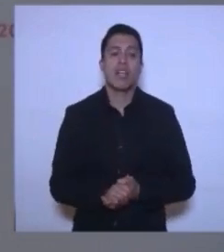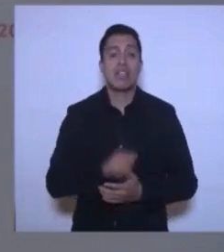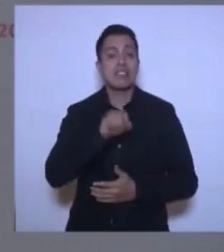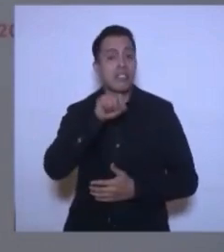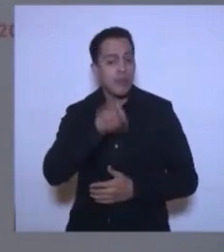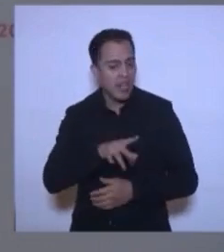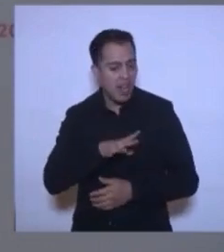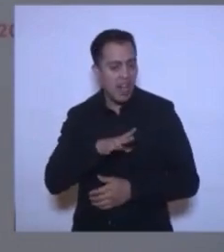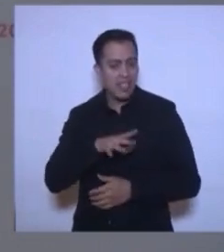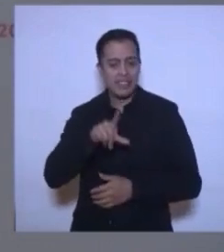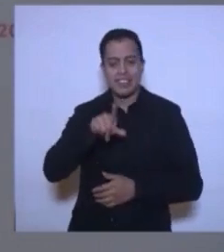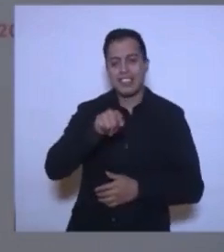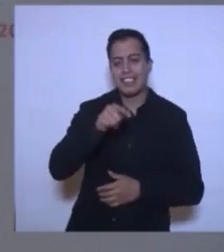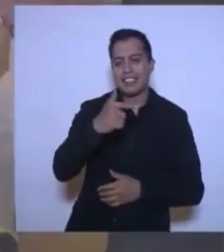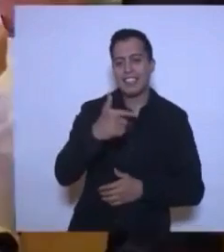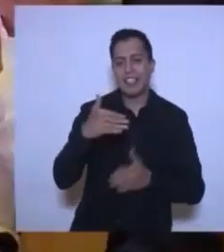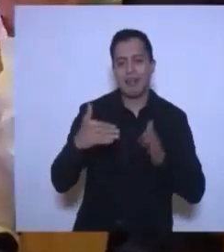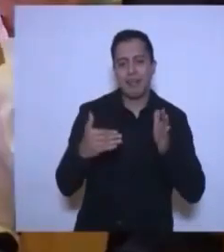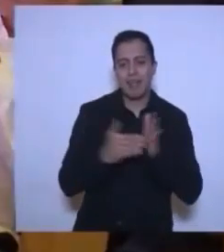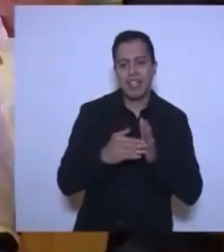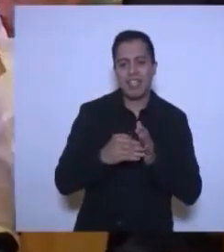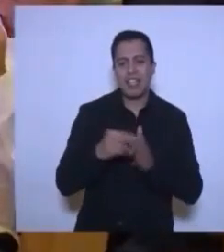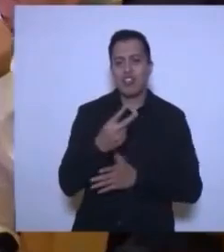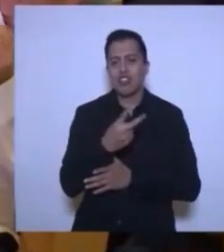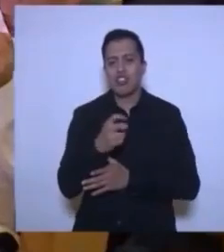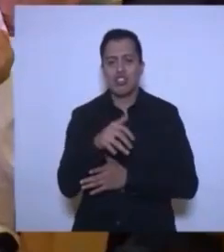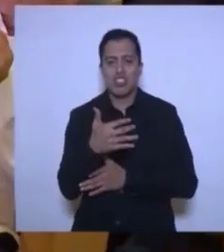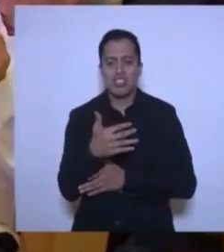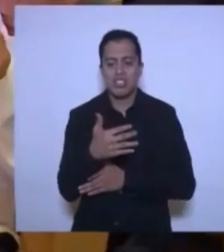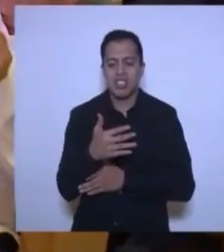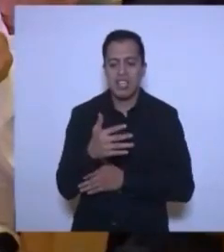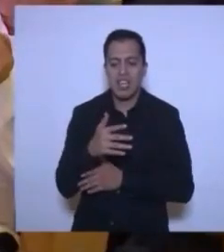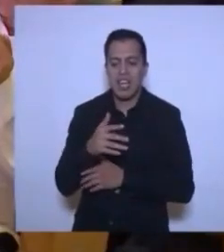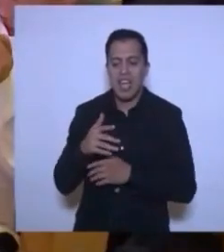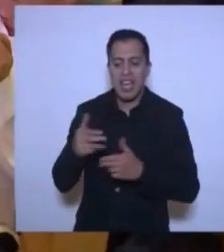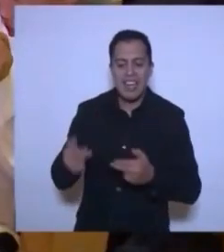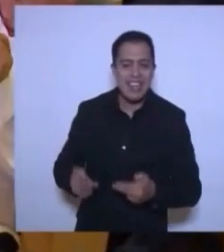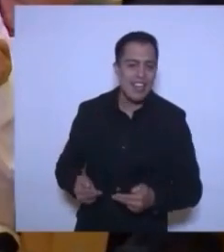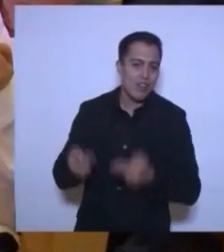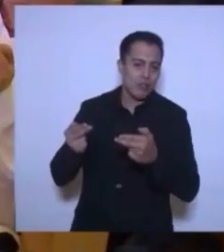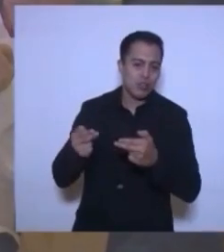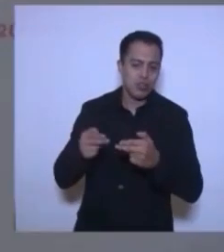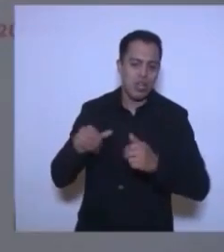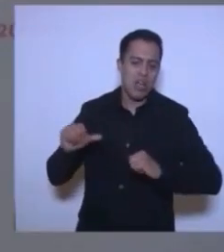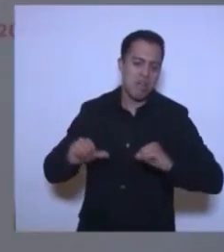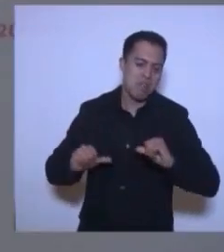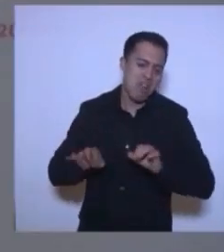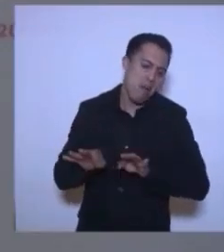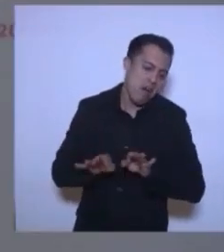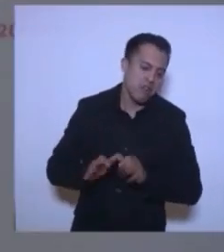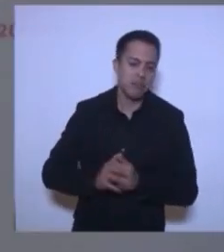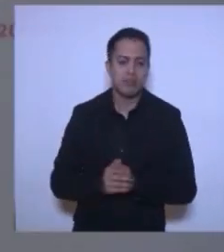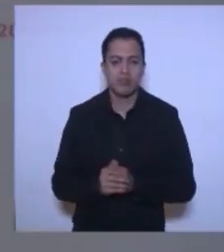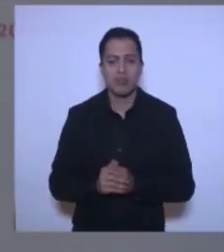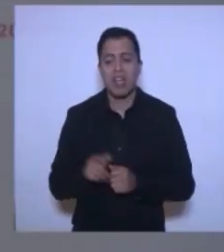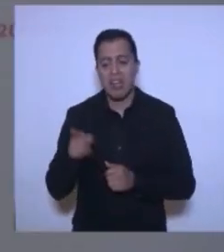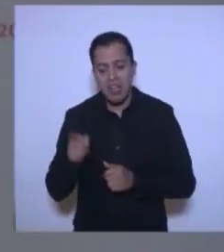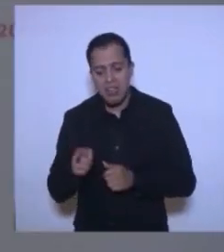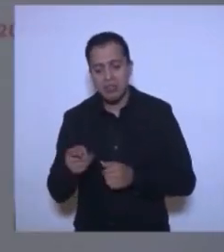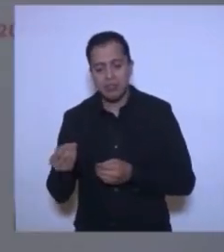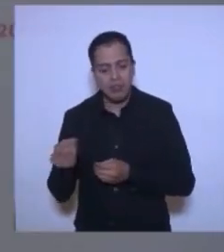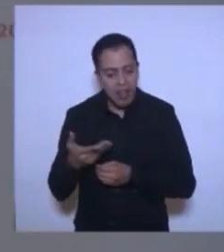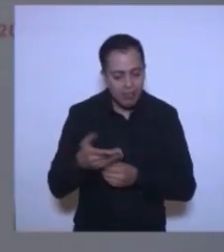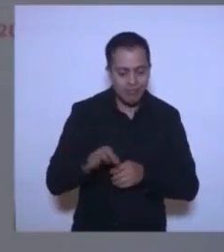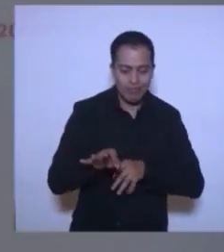.215 unidades económicas relacionadas con la actividad turística, de las cuales brindan empleo